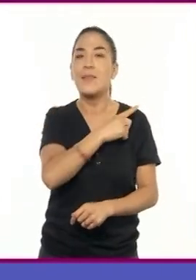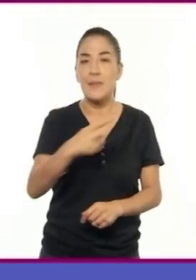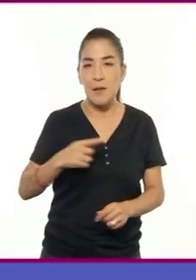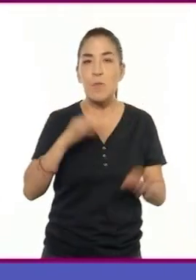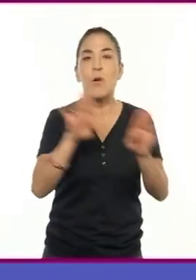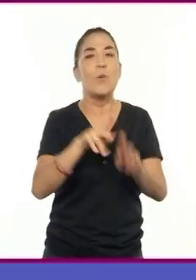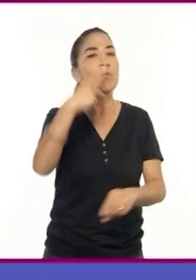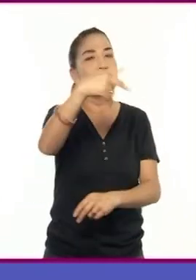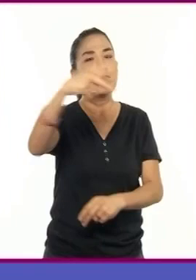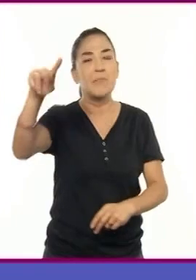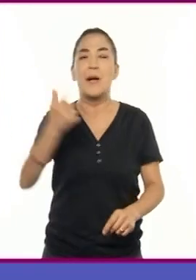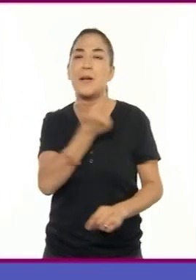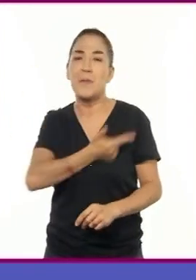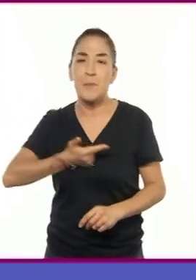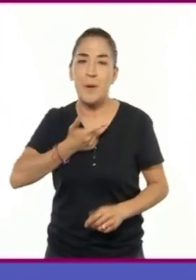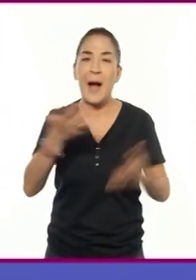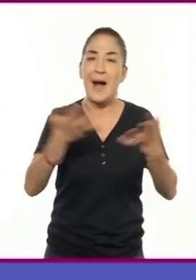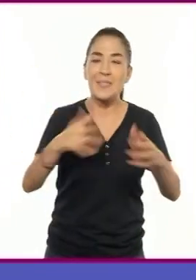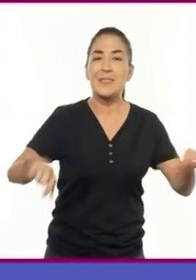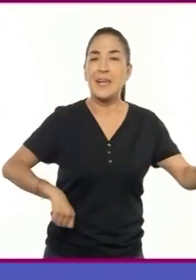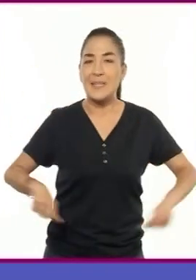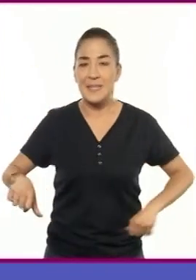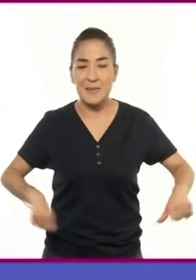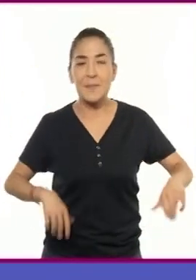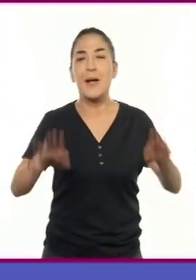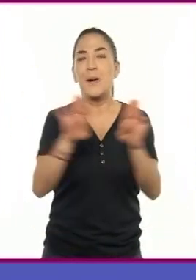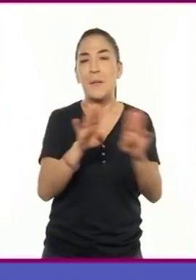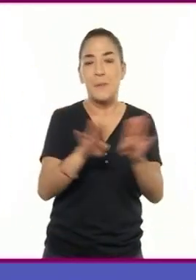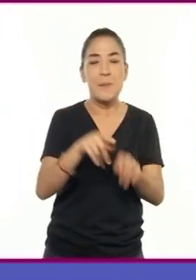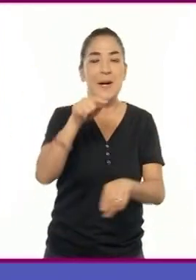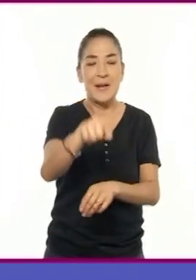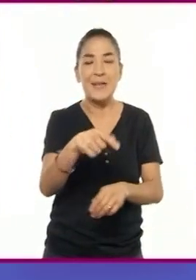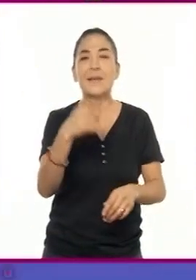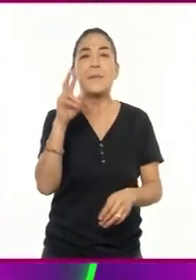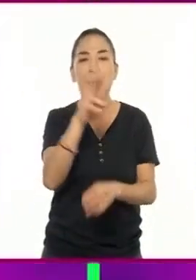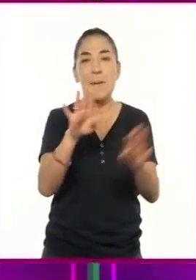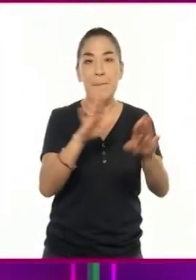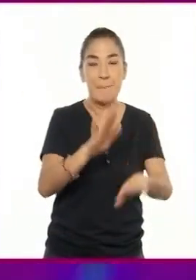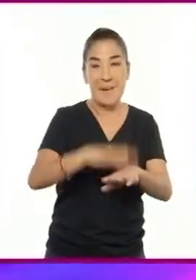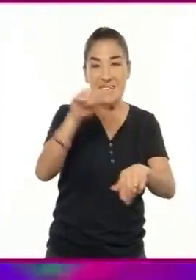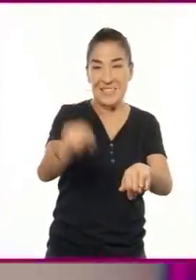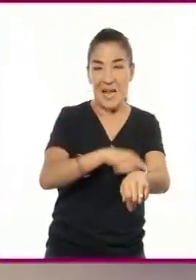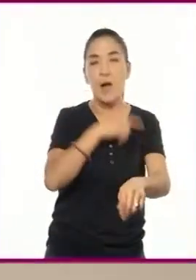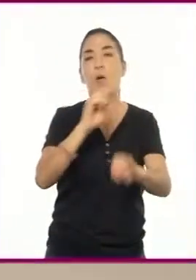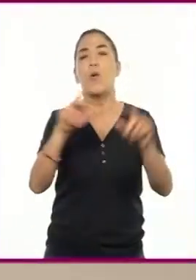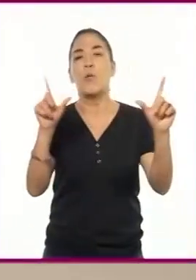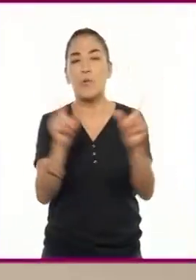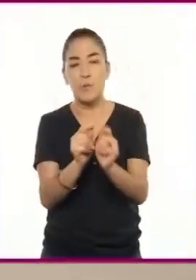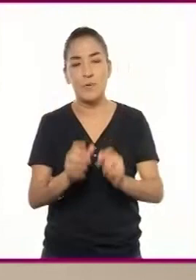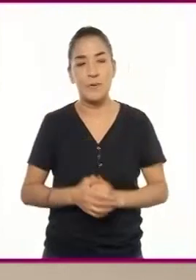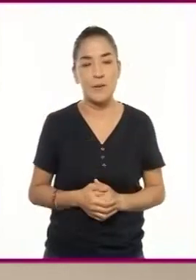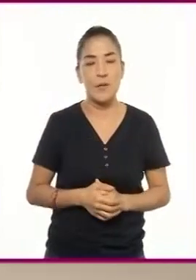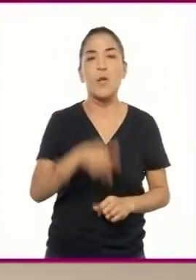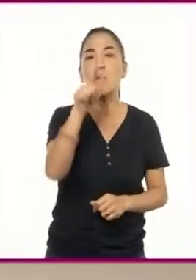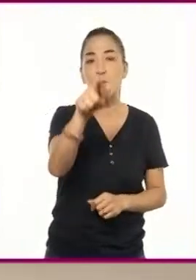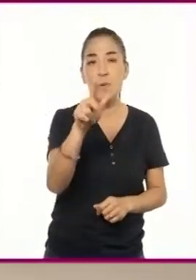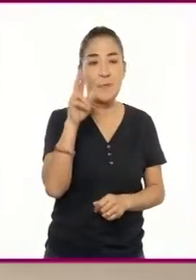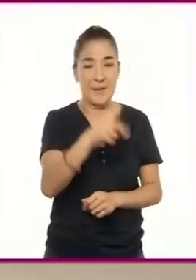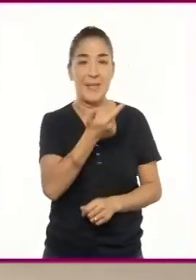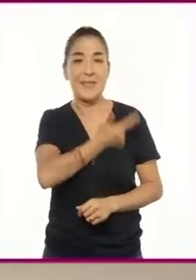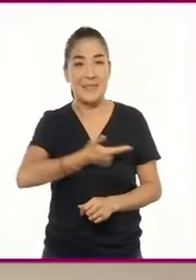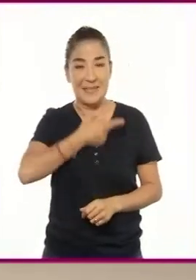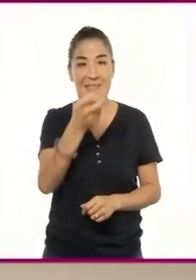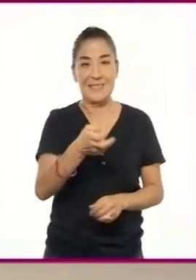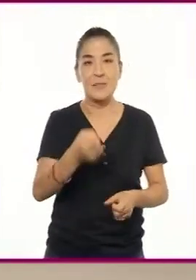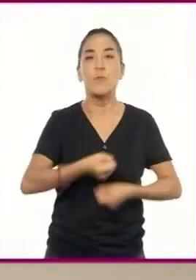su propio estilo. Y sabrá si acortar y detallar más los diálogos. Les propongo que, si les está gustando este